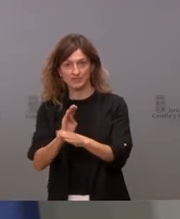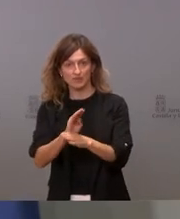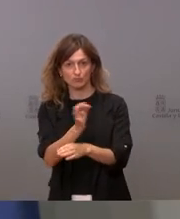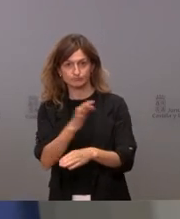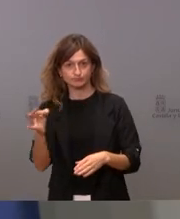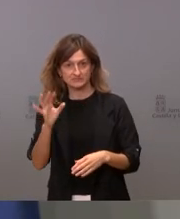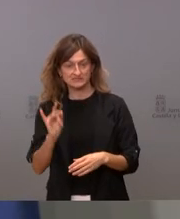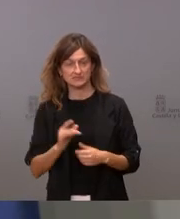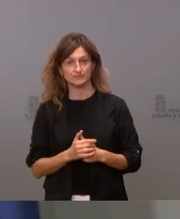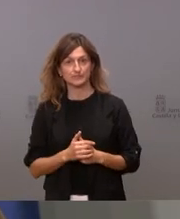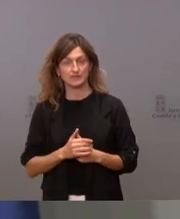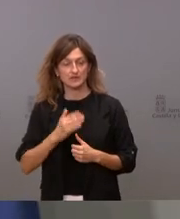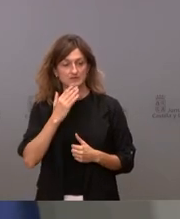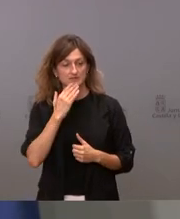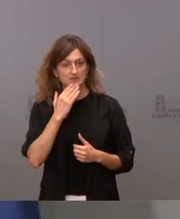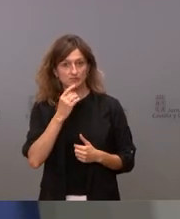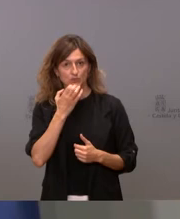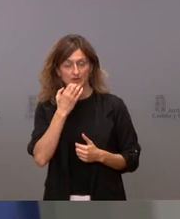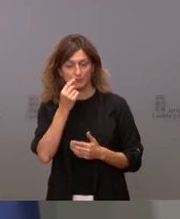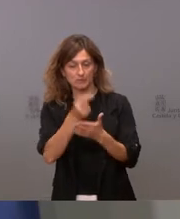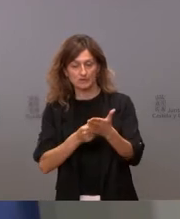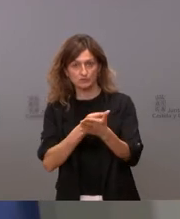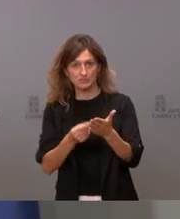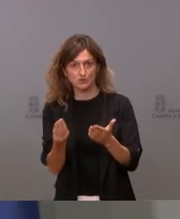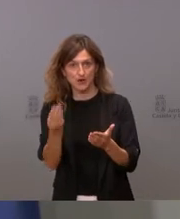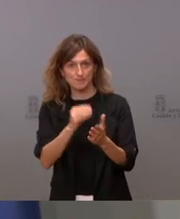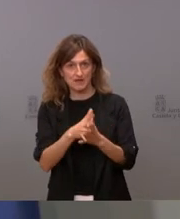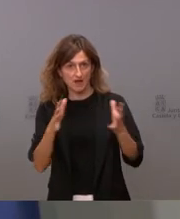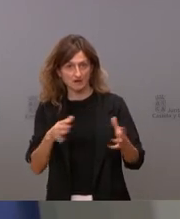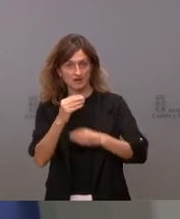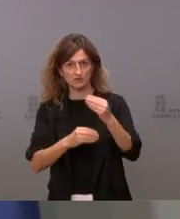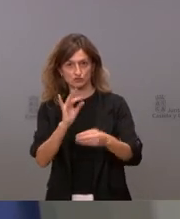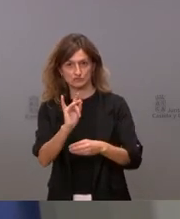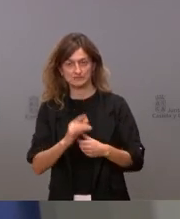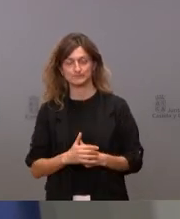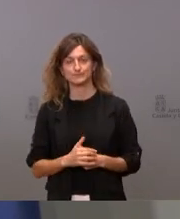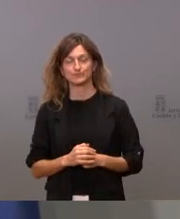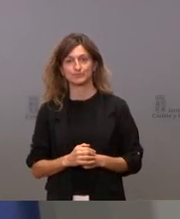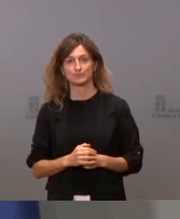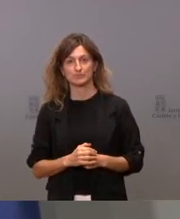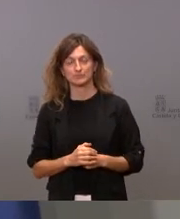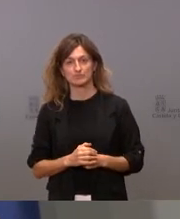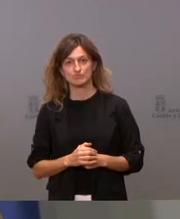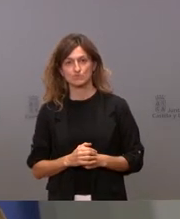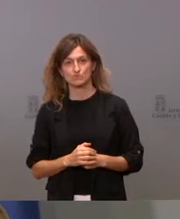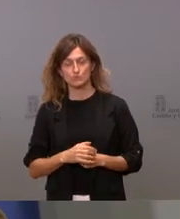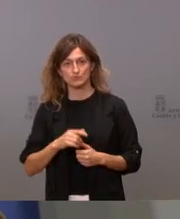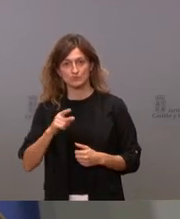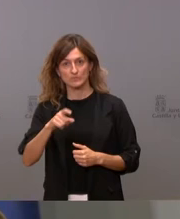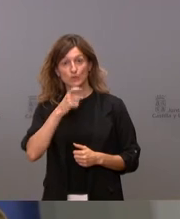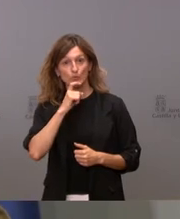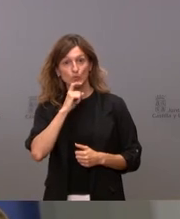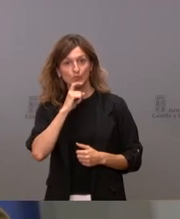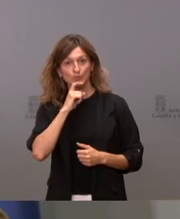ha habido que ampliar el crédito presupuestario se ha ampliado esto se hace como ustedes saben a través